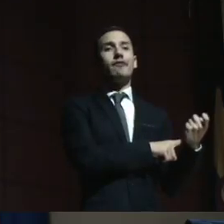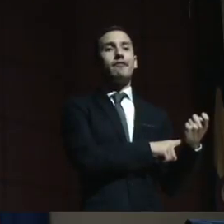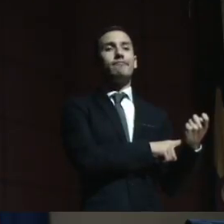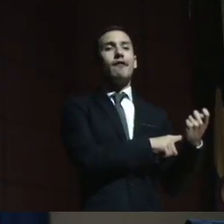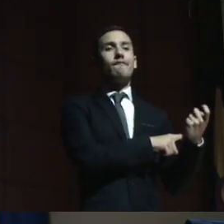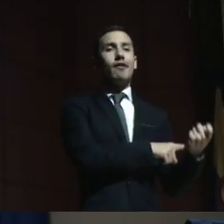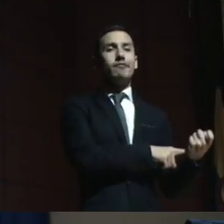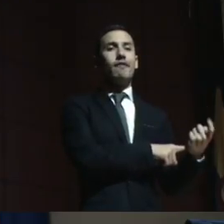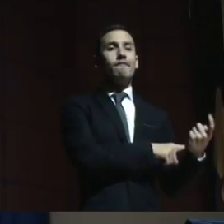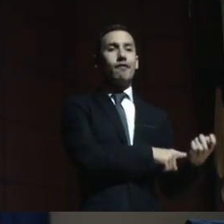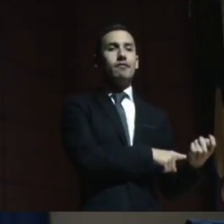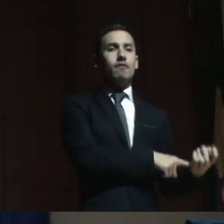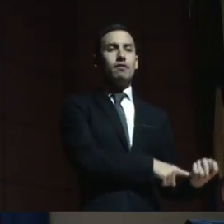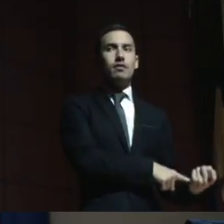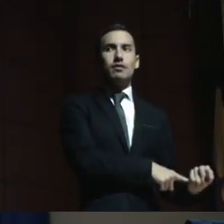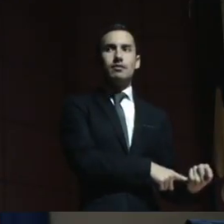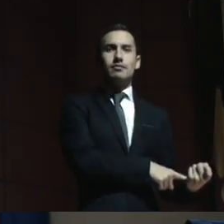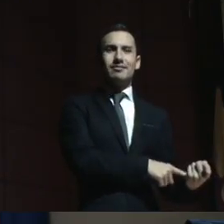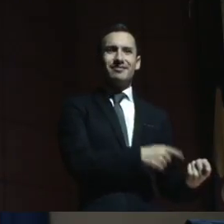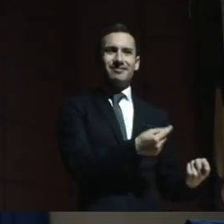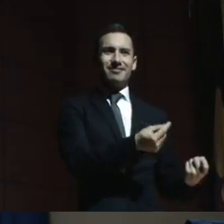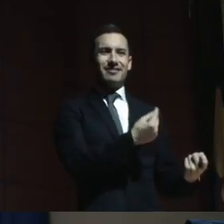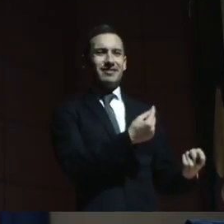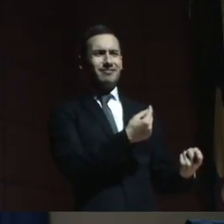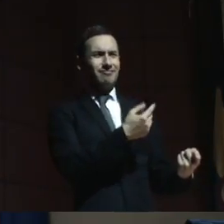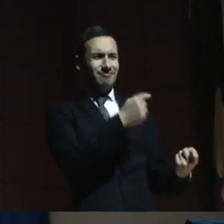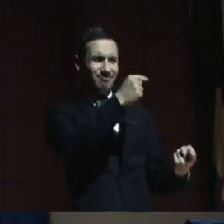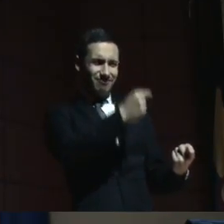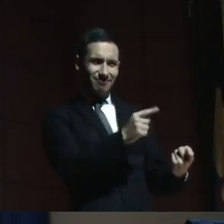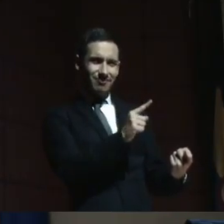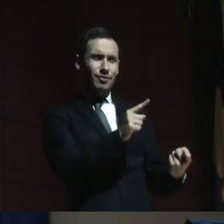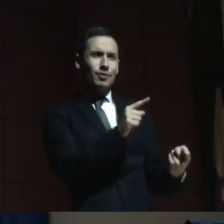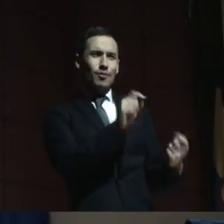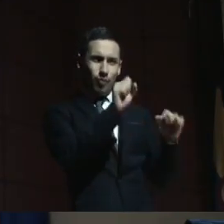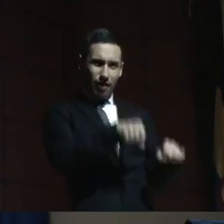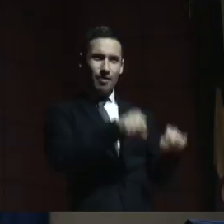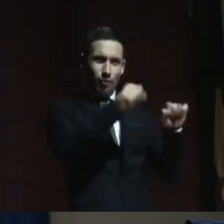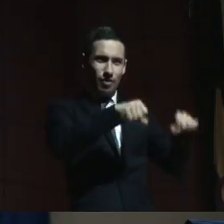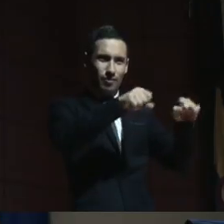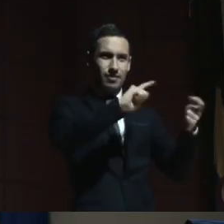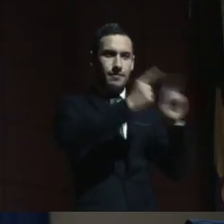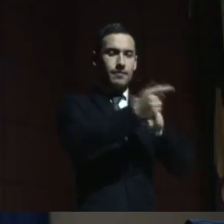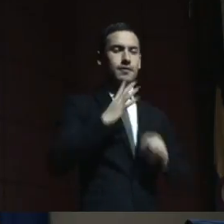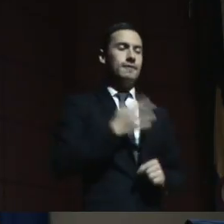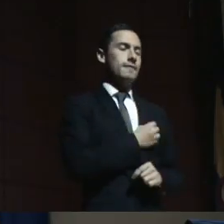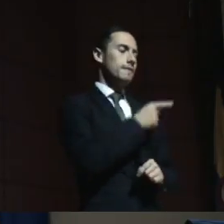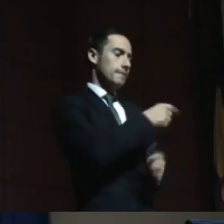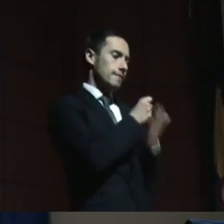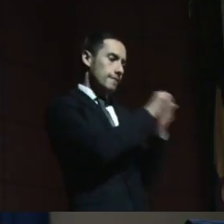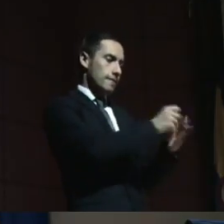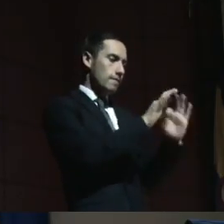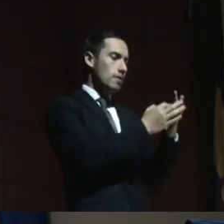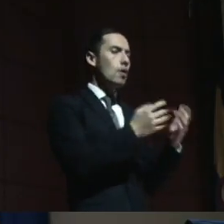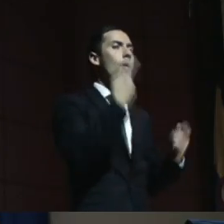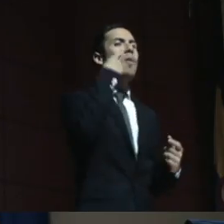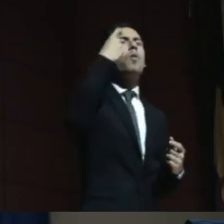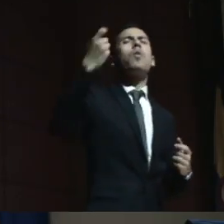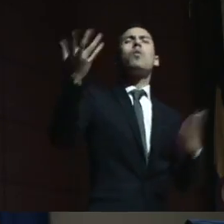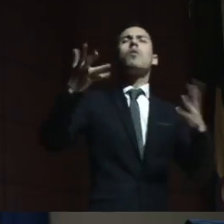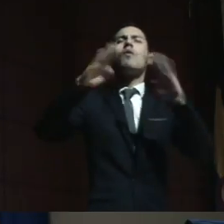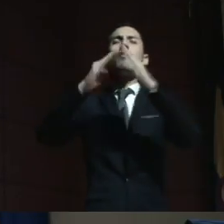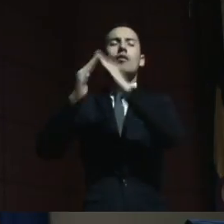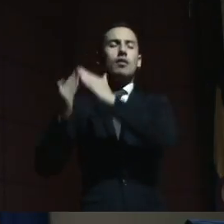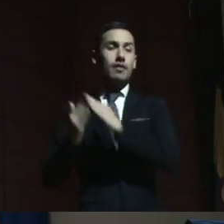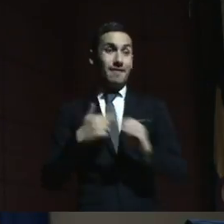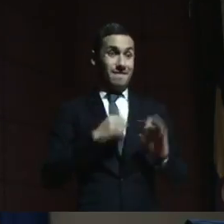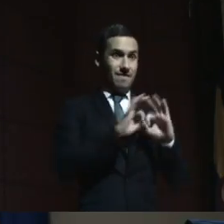y ese todavía no, ¿sí? A veces también acompañamos a las familias en la búsqueda de adopción escolar y las familias